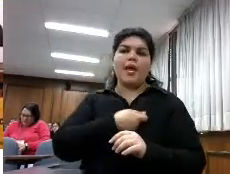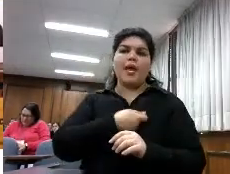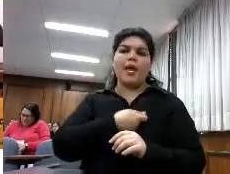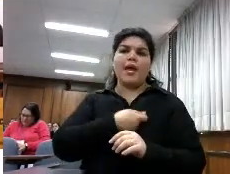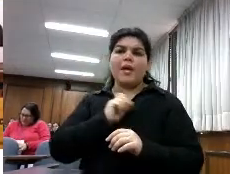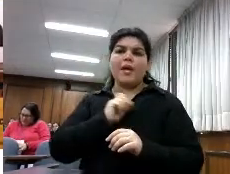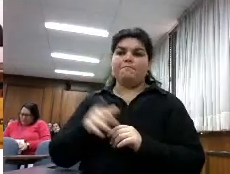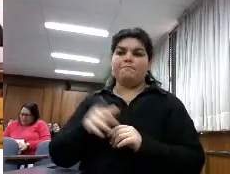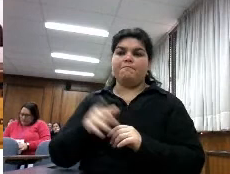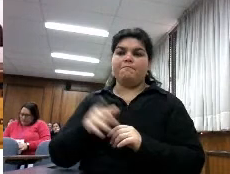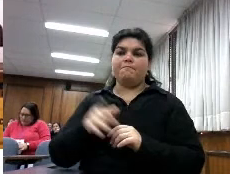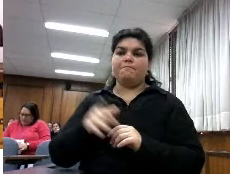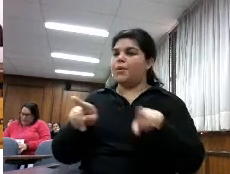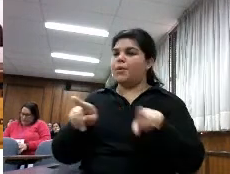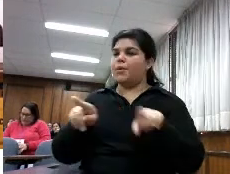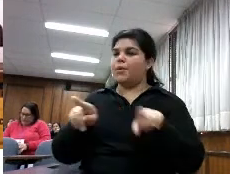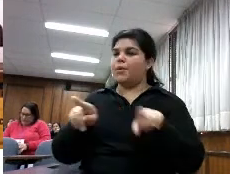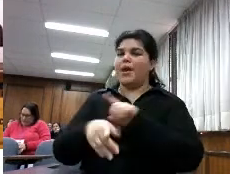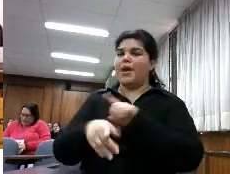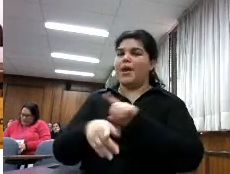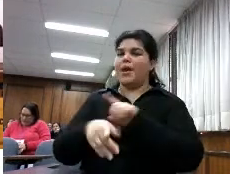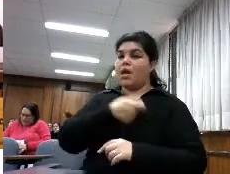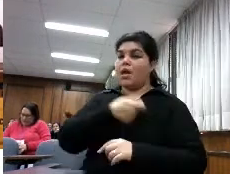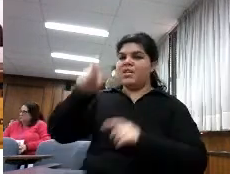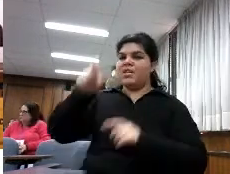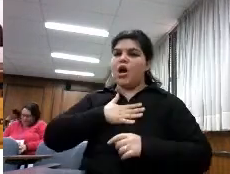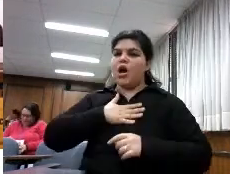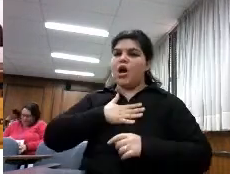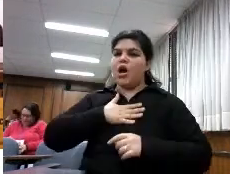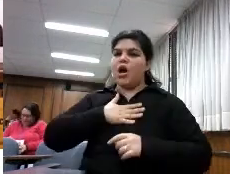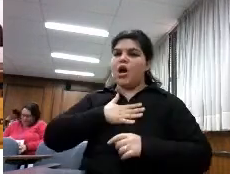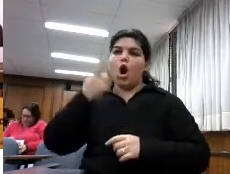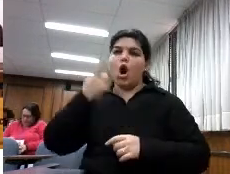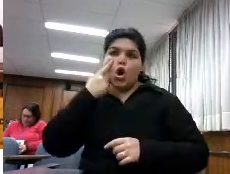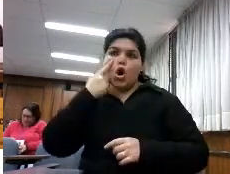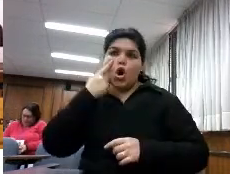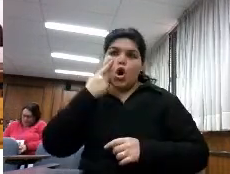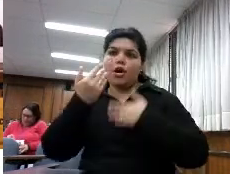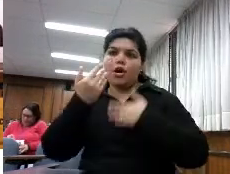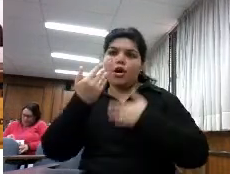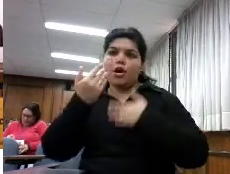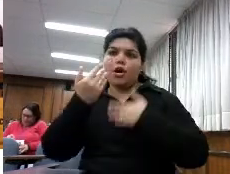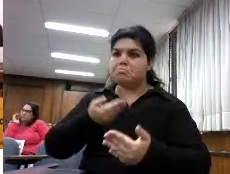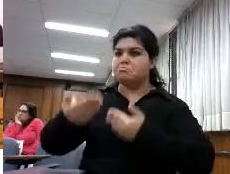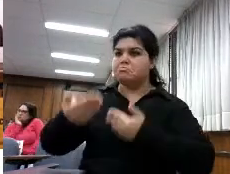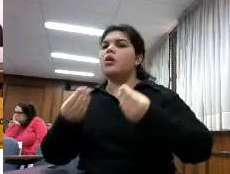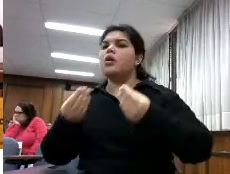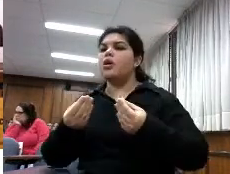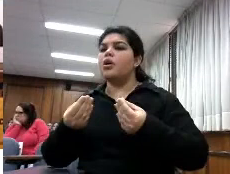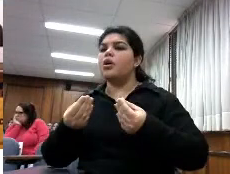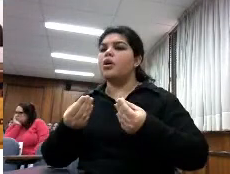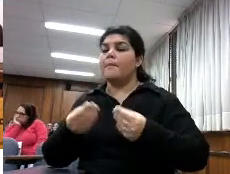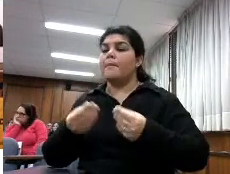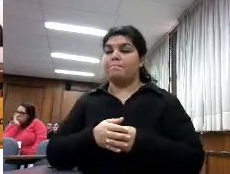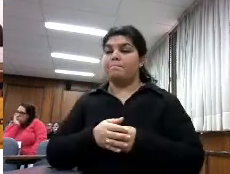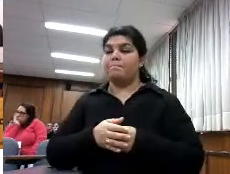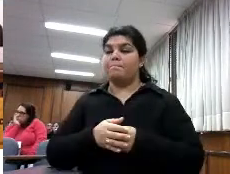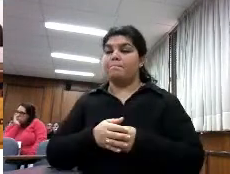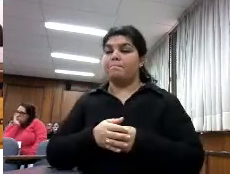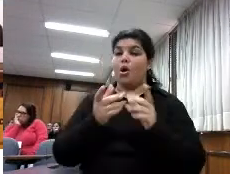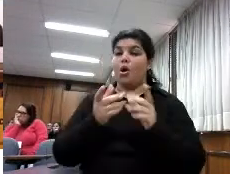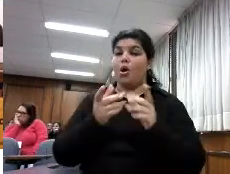gente se familiarizara con los contenidos digitales cuando no había plataformas ¿qué se hacía? se compraban dispositivos se prestaba el